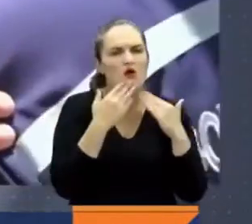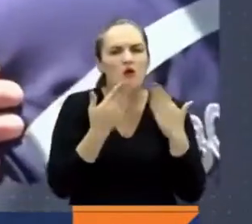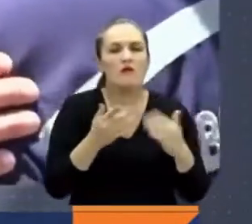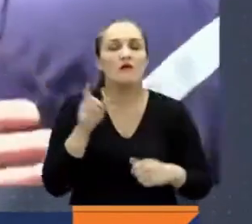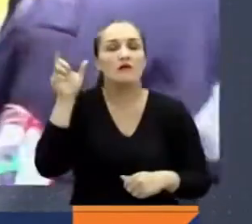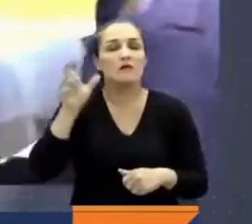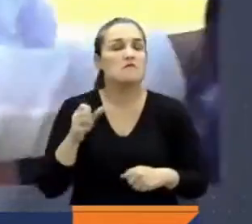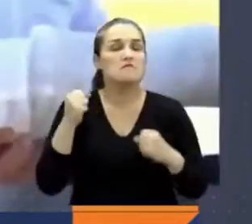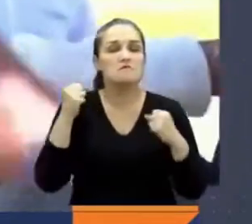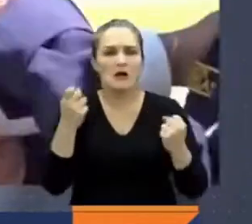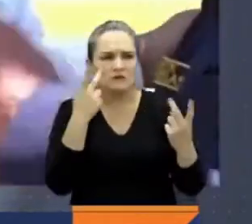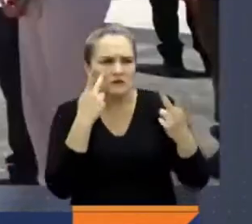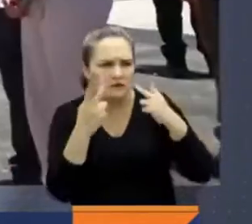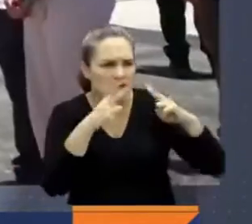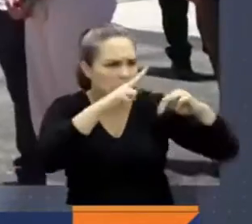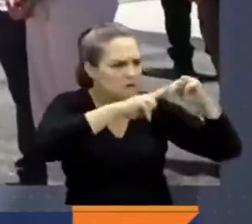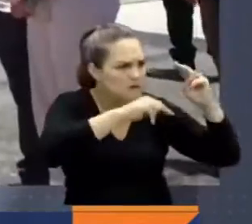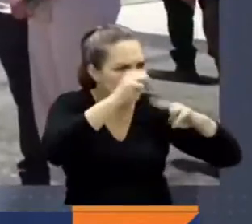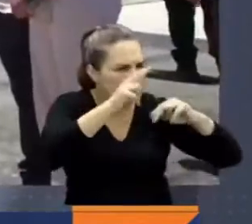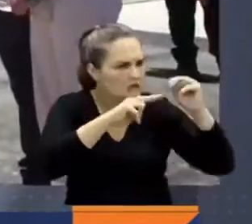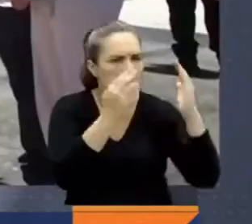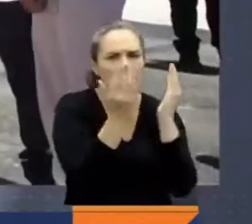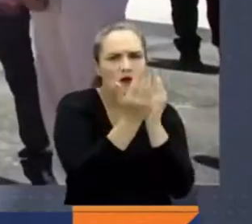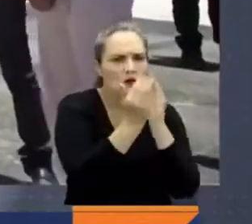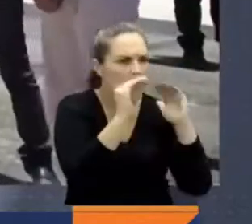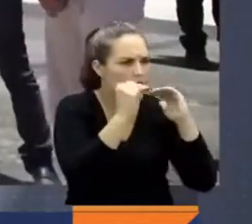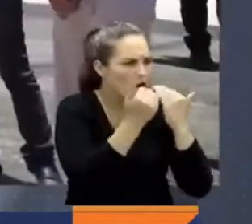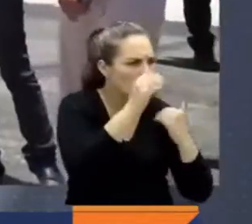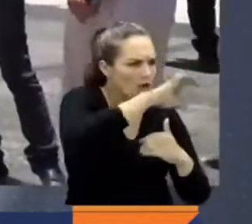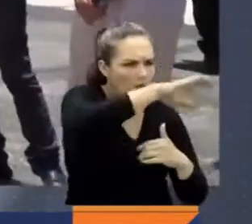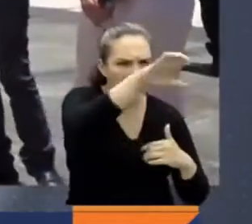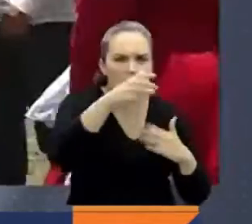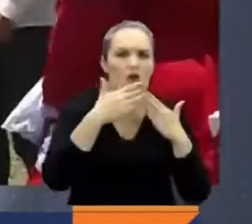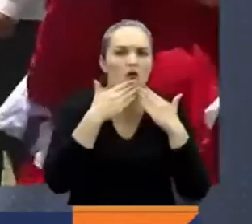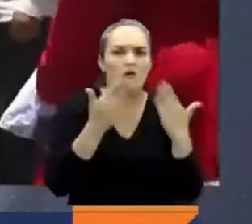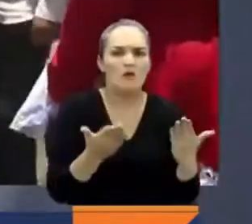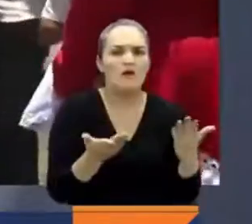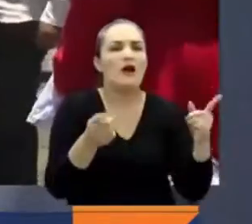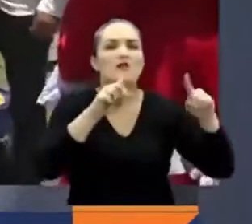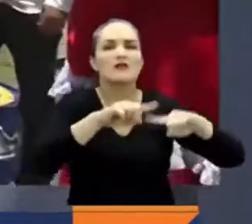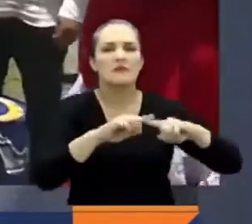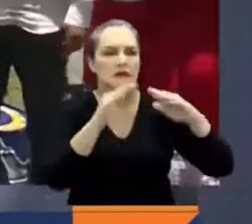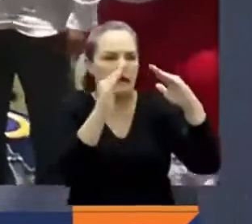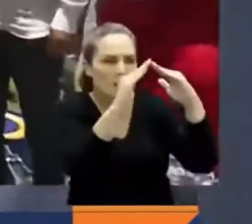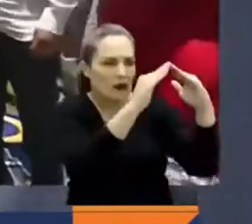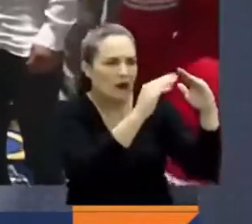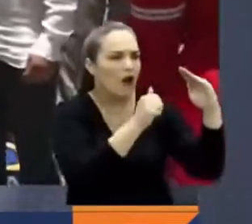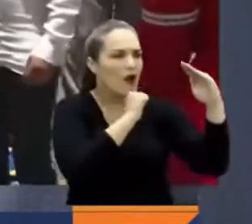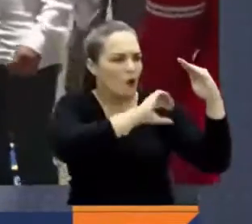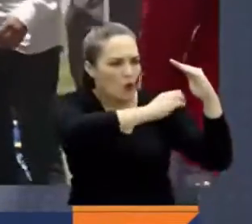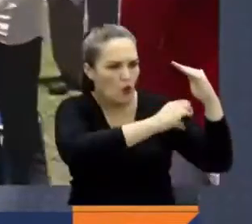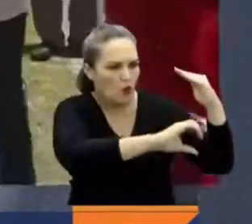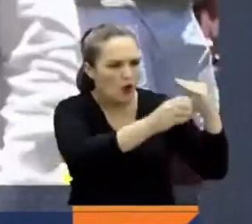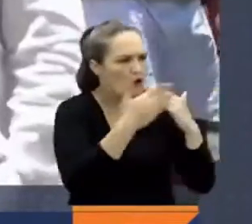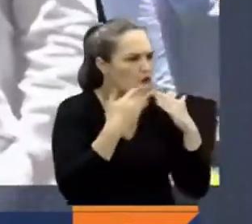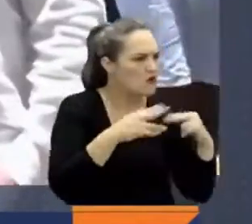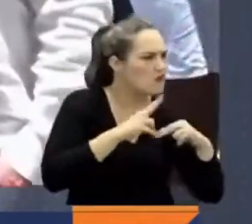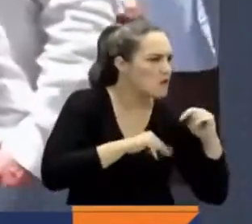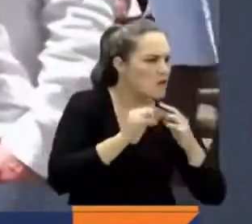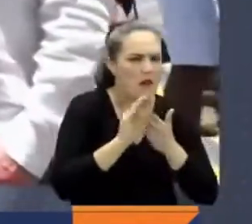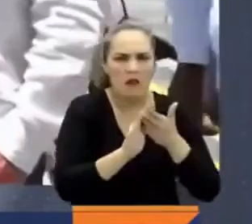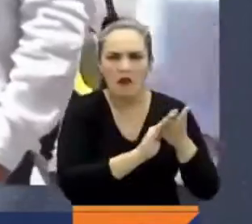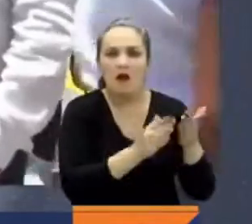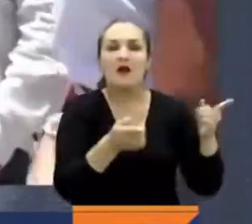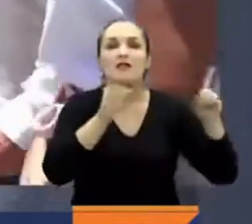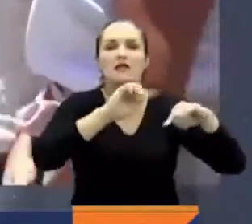infraestructura de los centros educativos, también las viviendas y el saneamiento del agua. El presidente Gustavo Petro también